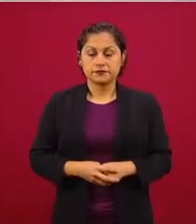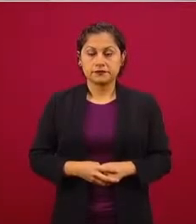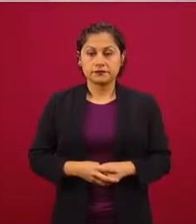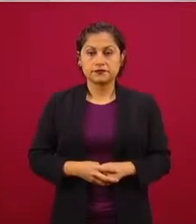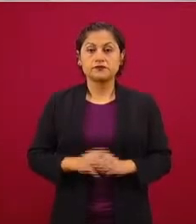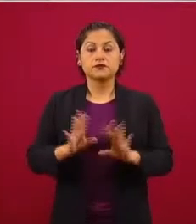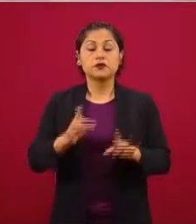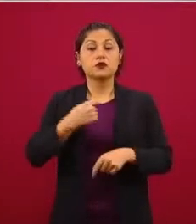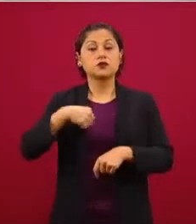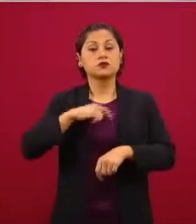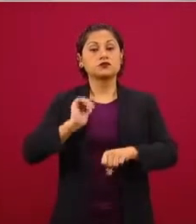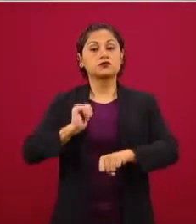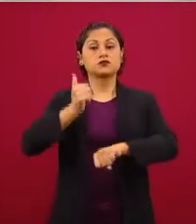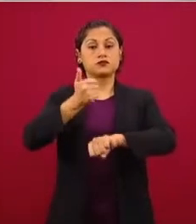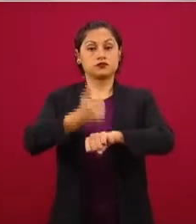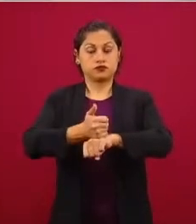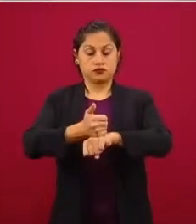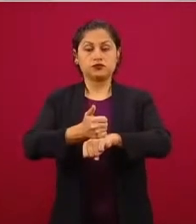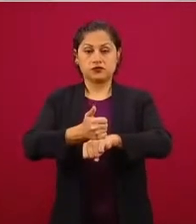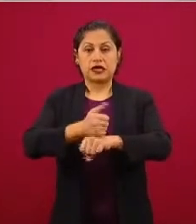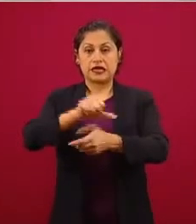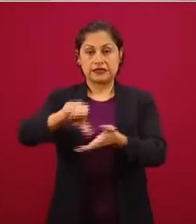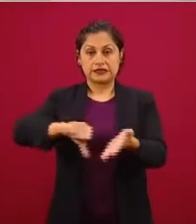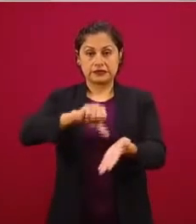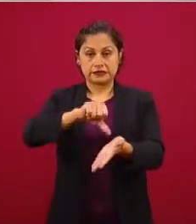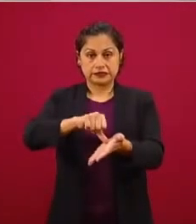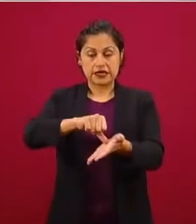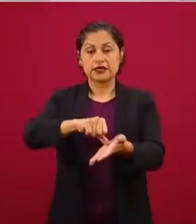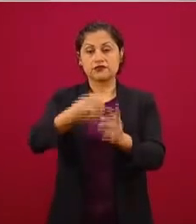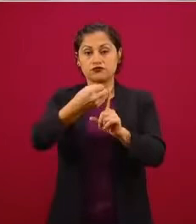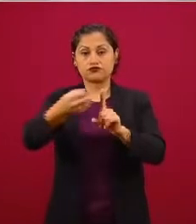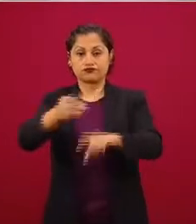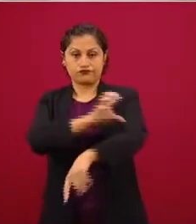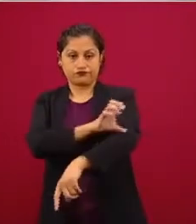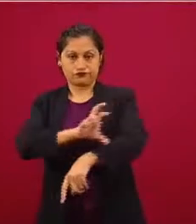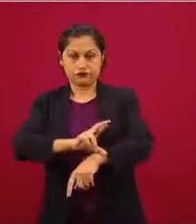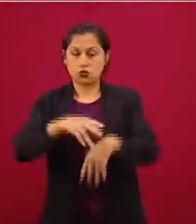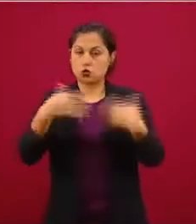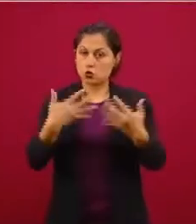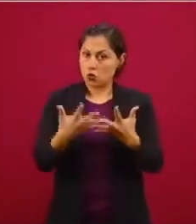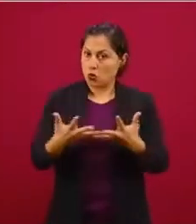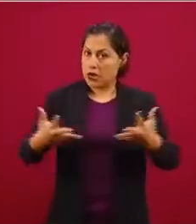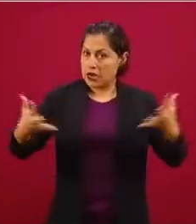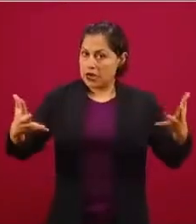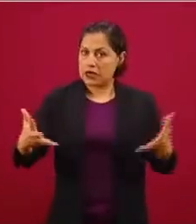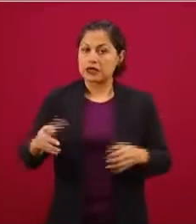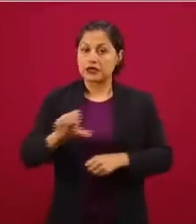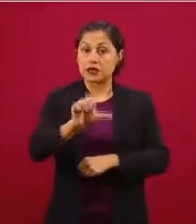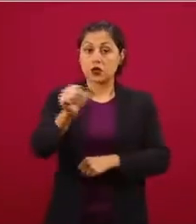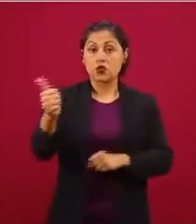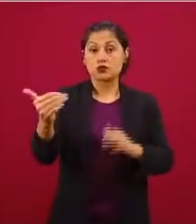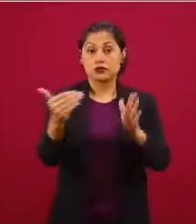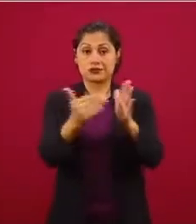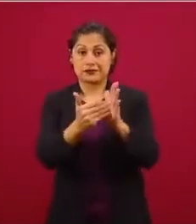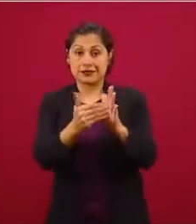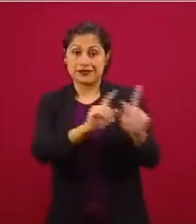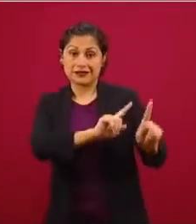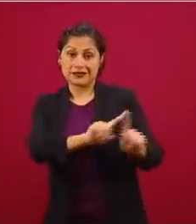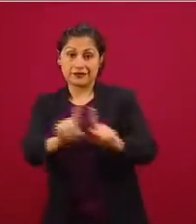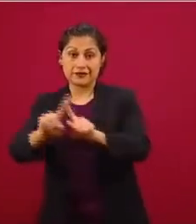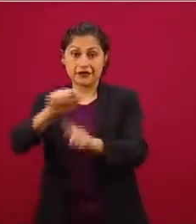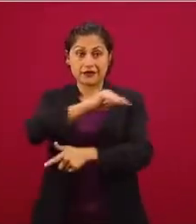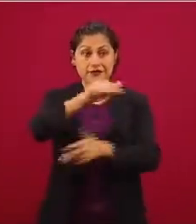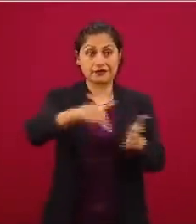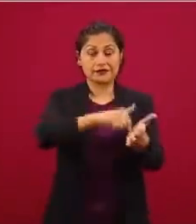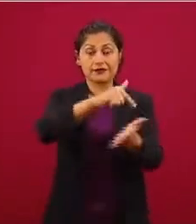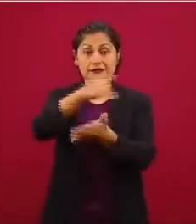de coordinación operativa. Como se imaginarán, este operativo es muy grande, vamos a llegar a 11 mil 800 localidades